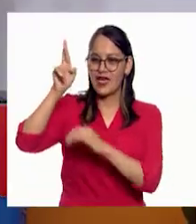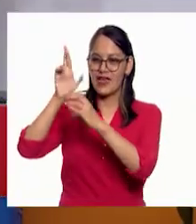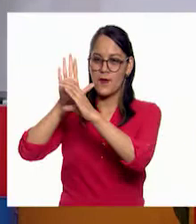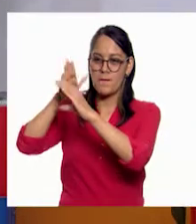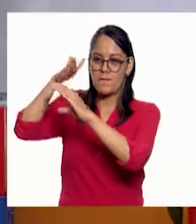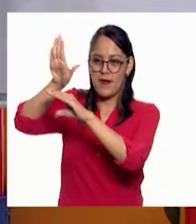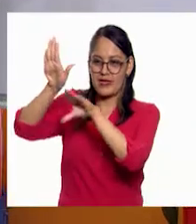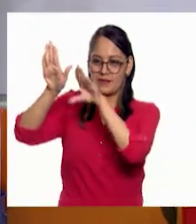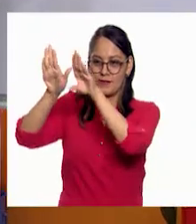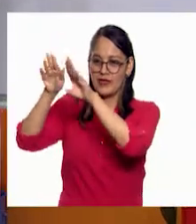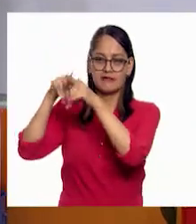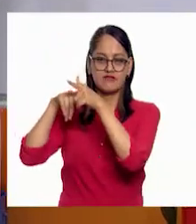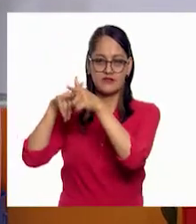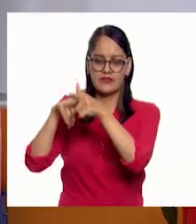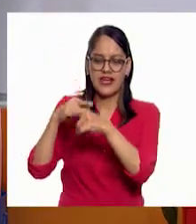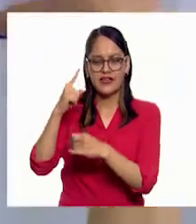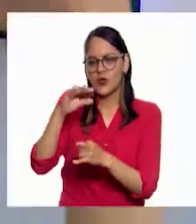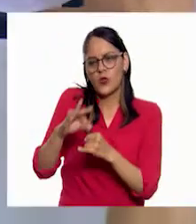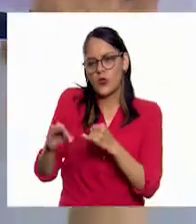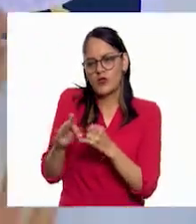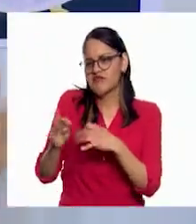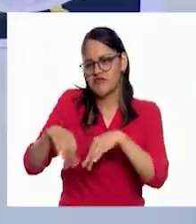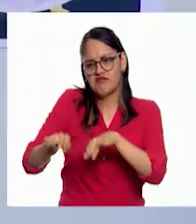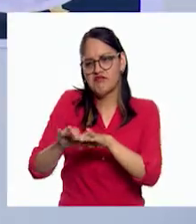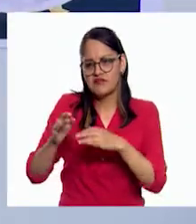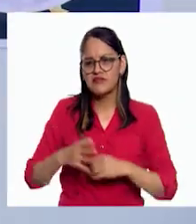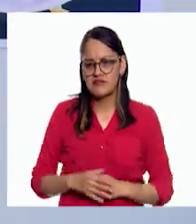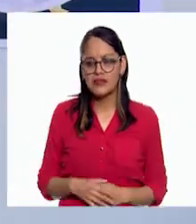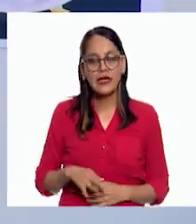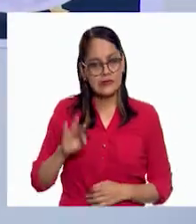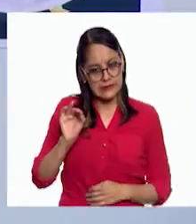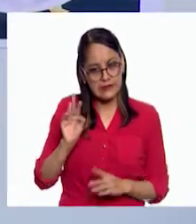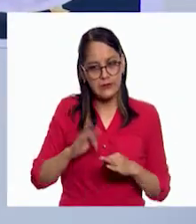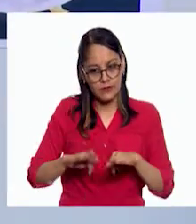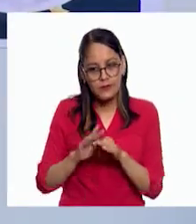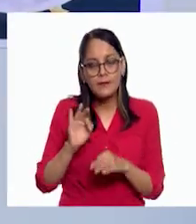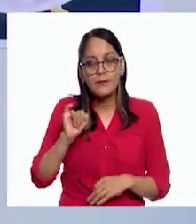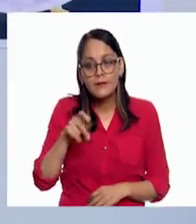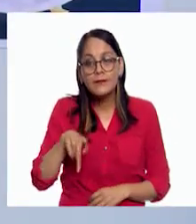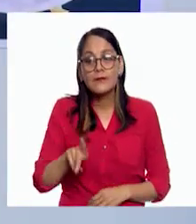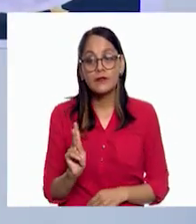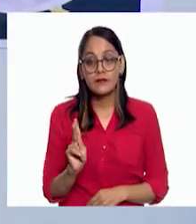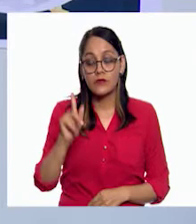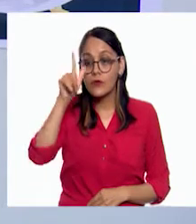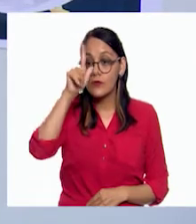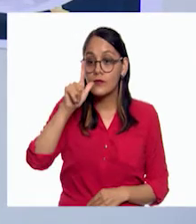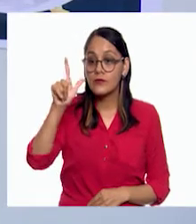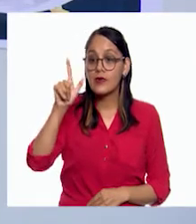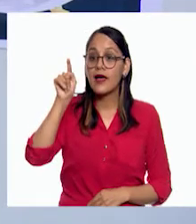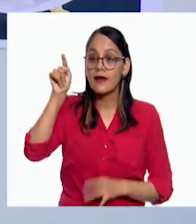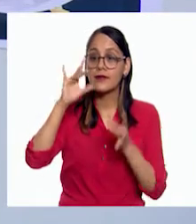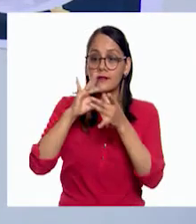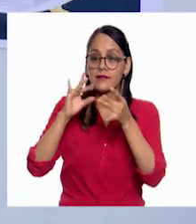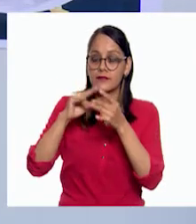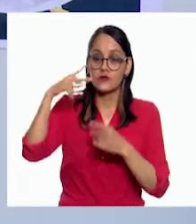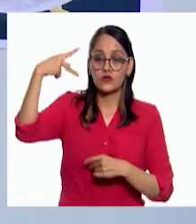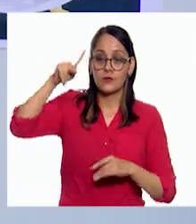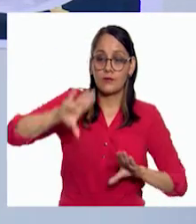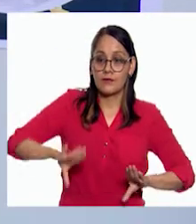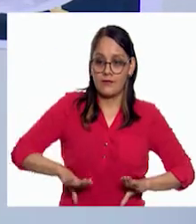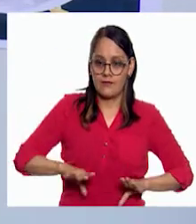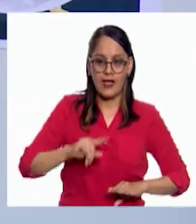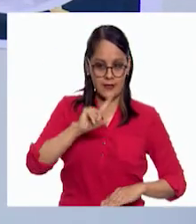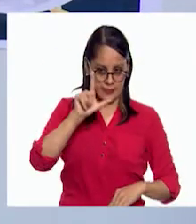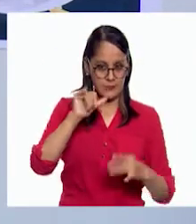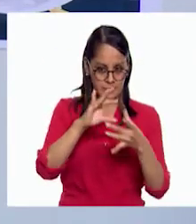sería como la menos importante, aunque pues sí tiene cierta relevancia porque eso habla de que la luna tiene unas características que al